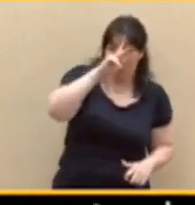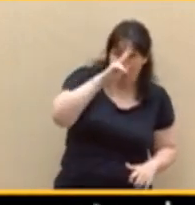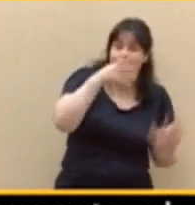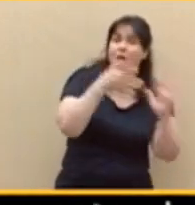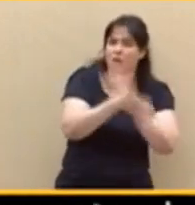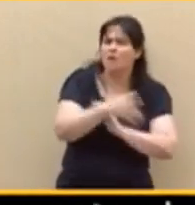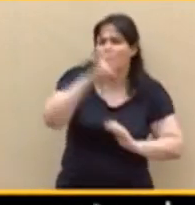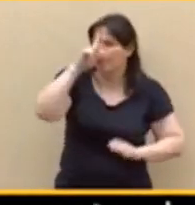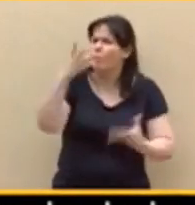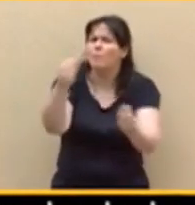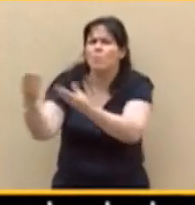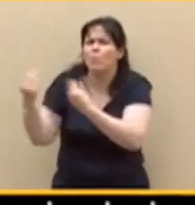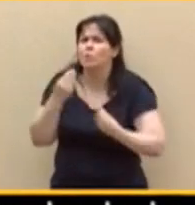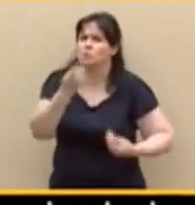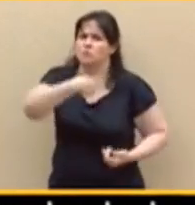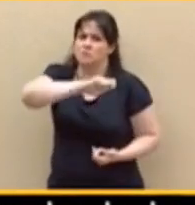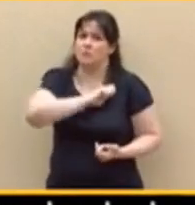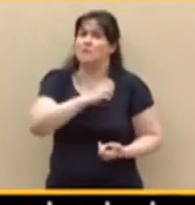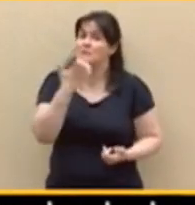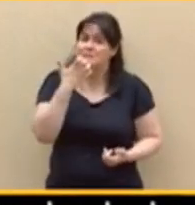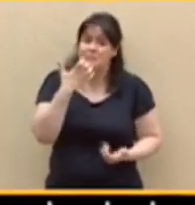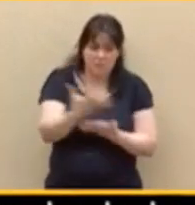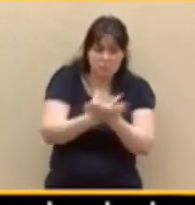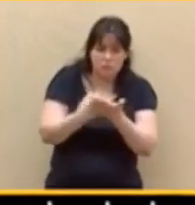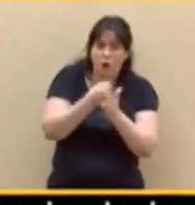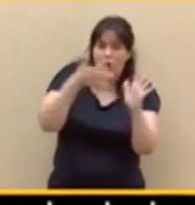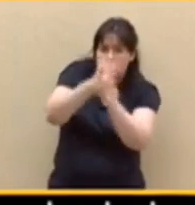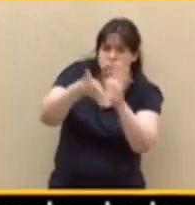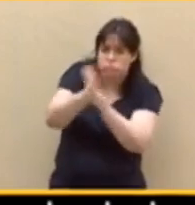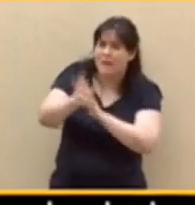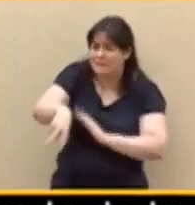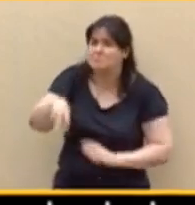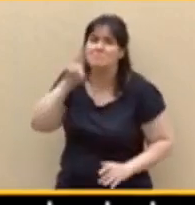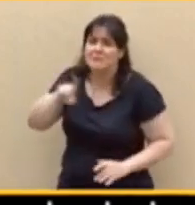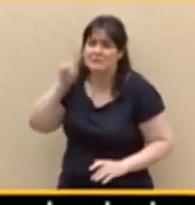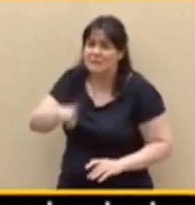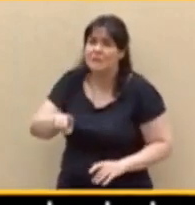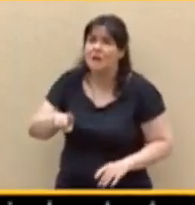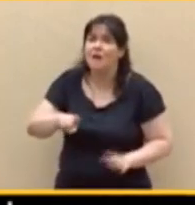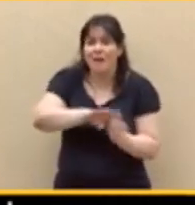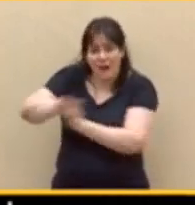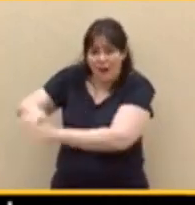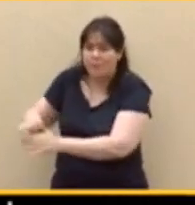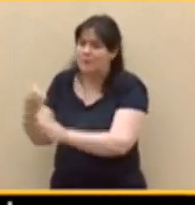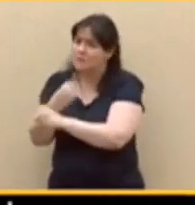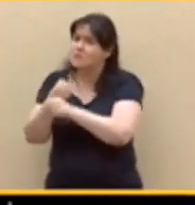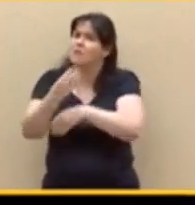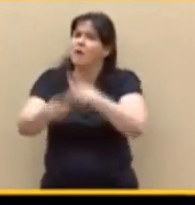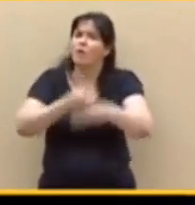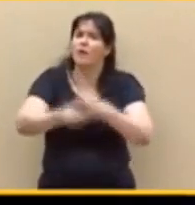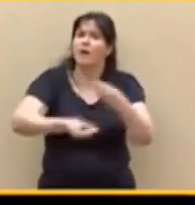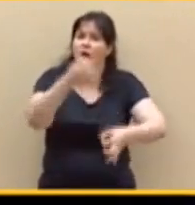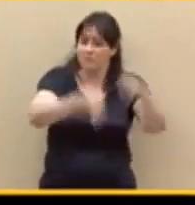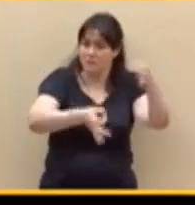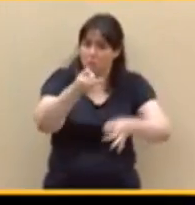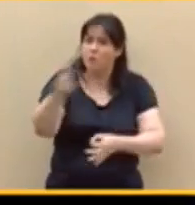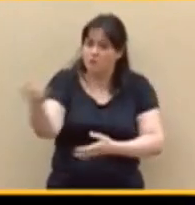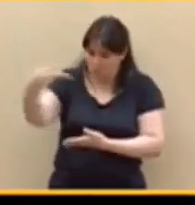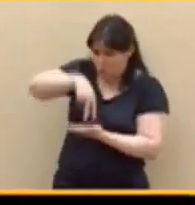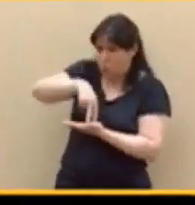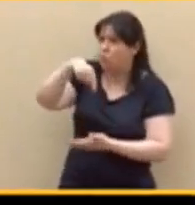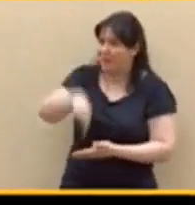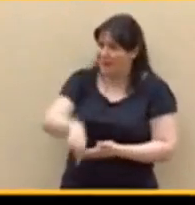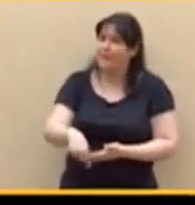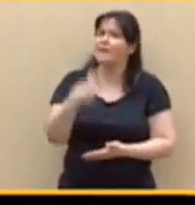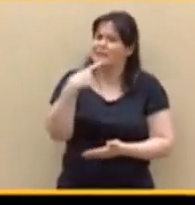españoles. Si es mentira todo, señor Rajoy, independientemente del trabajo que hagan los tribunales, suba usted aquí y niéguelo,